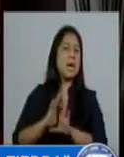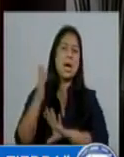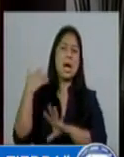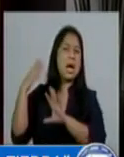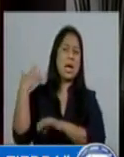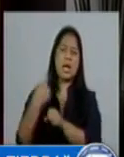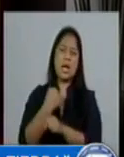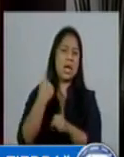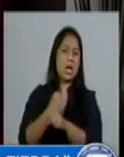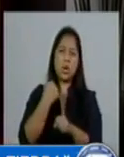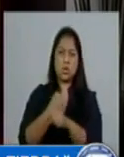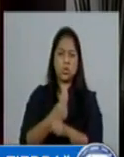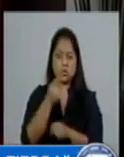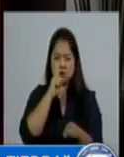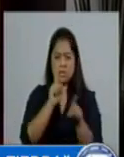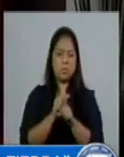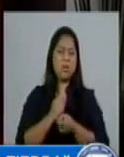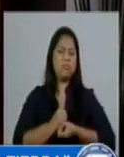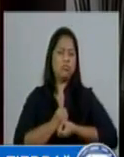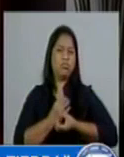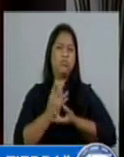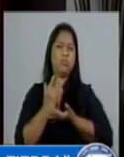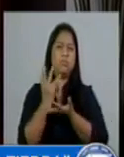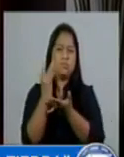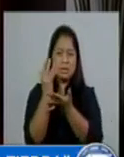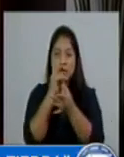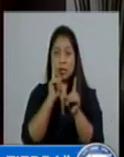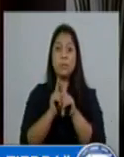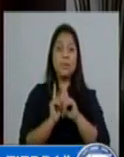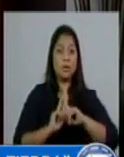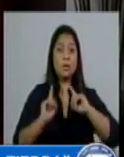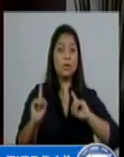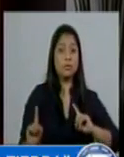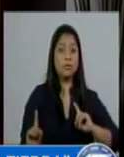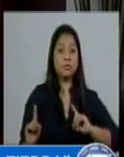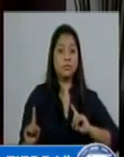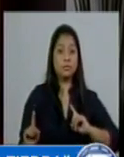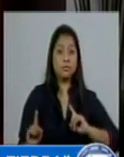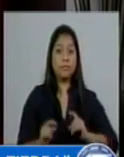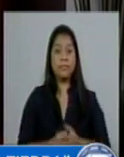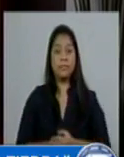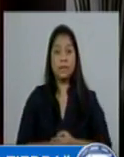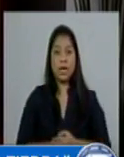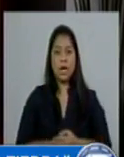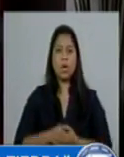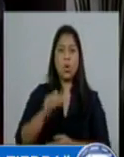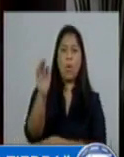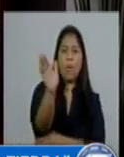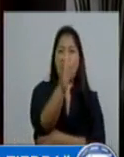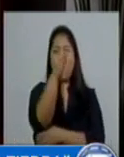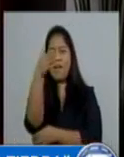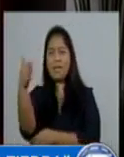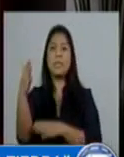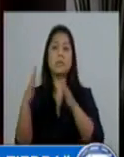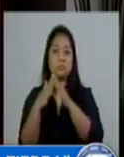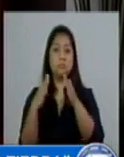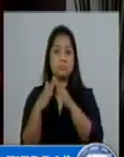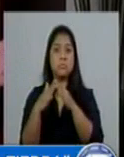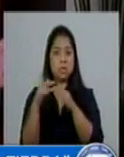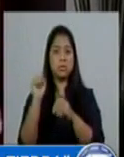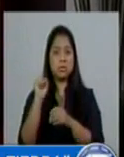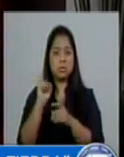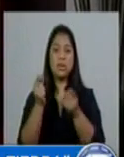todos los años, con fervor cívico, pero con distanciamiento social. Con banderas en nuestras casas,